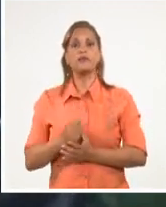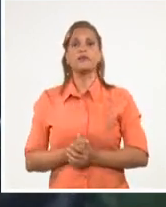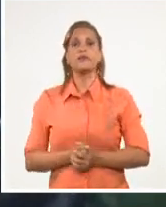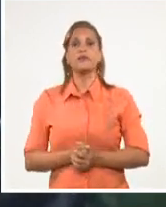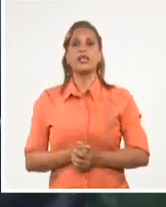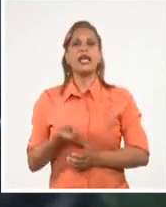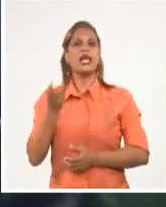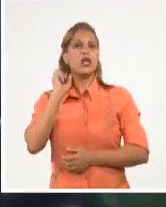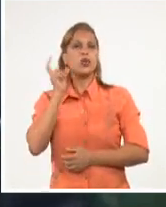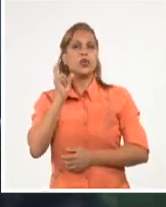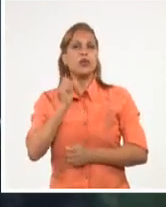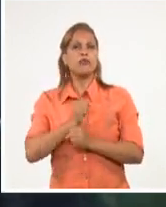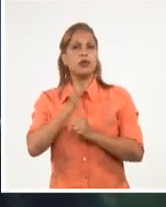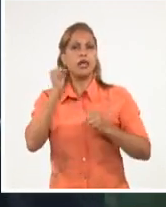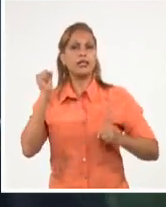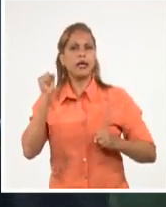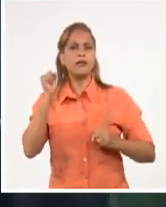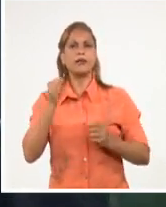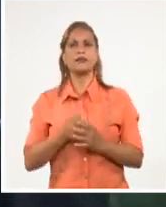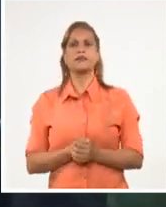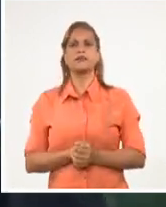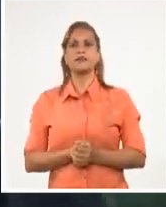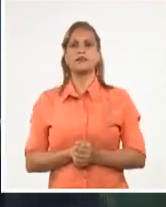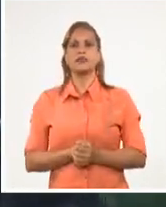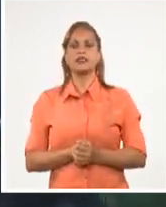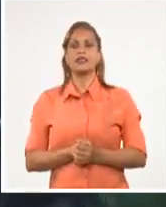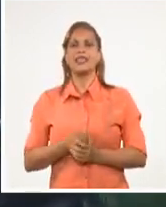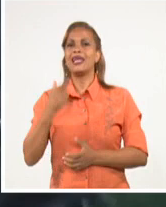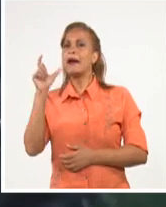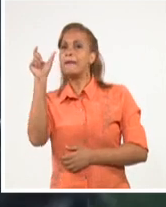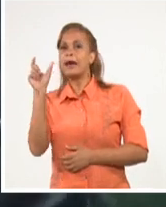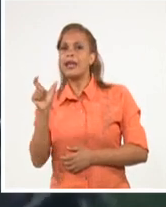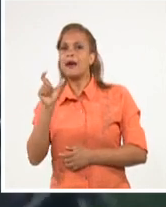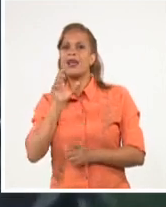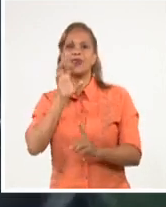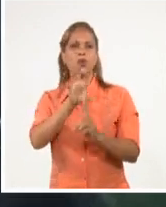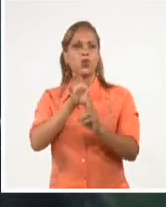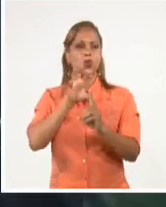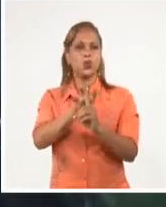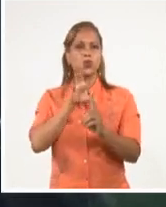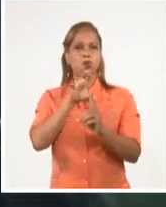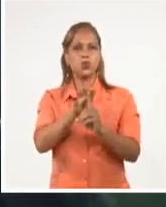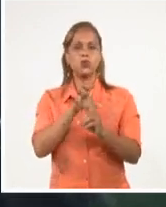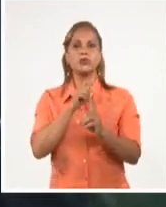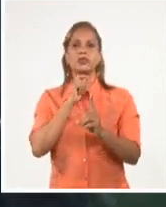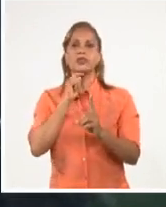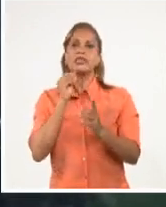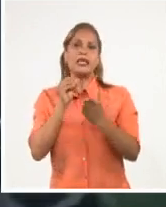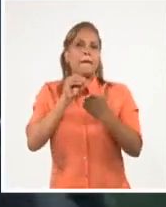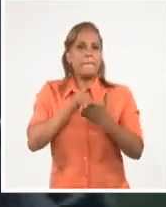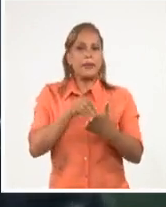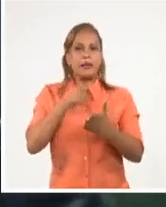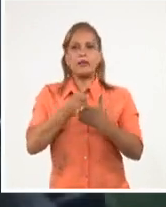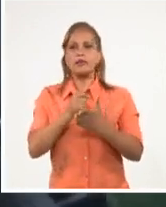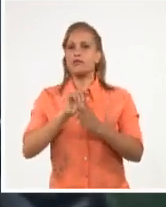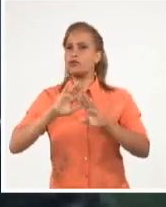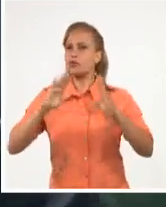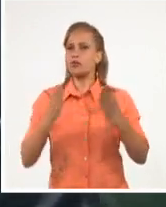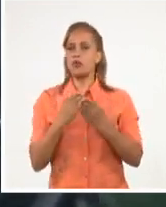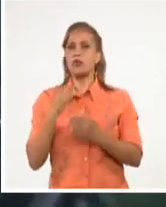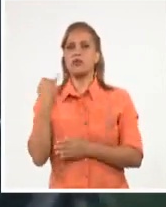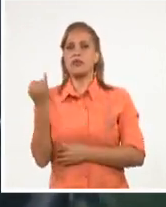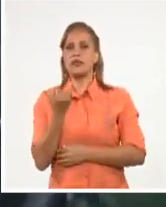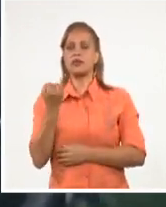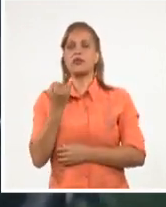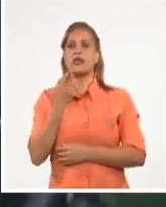las armas, del lenguaje amenazante, de la prepotencia en la escena internacional, debe